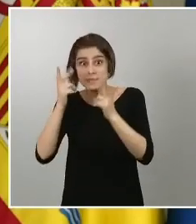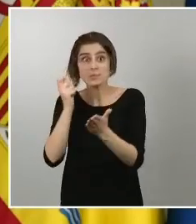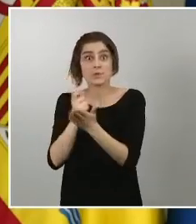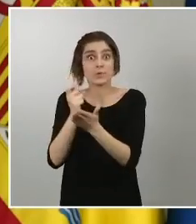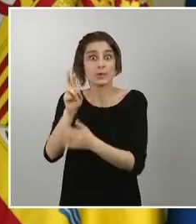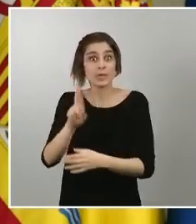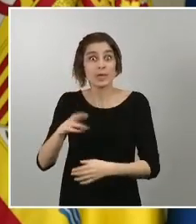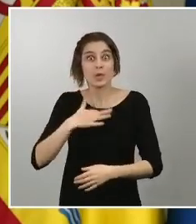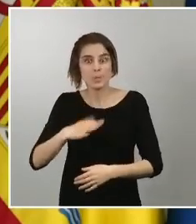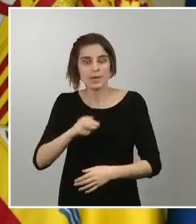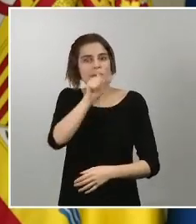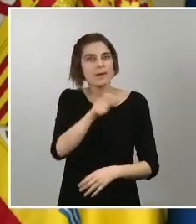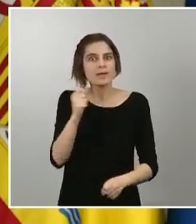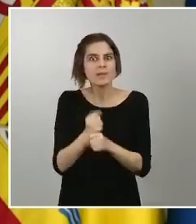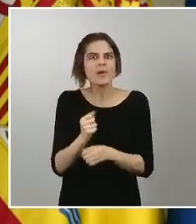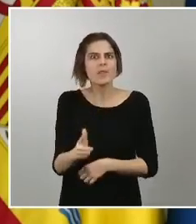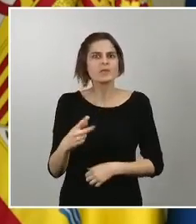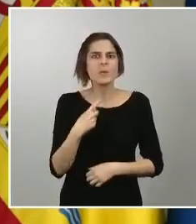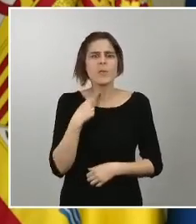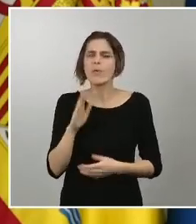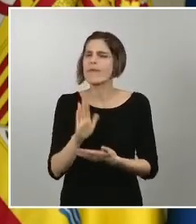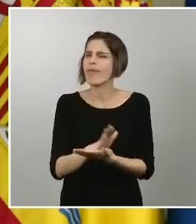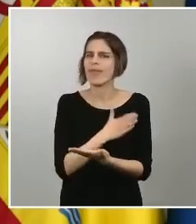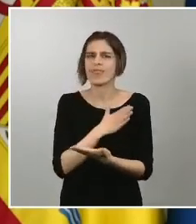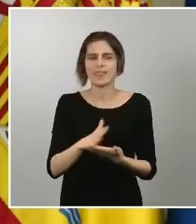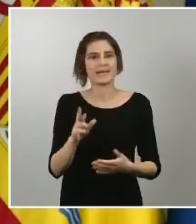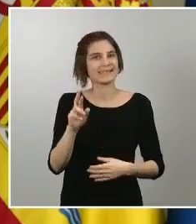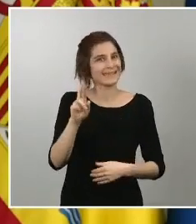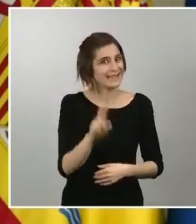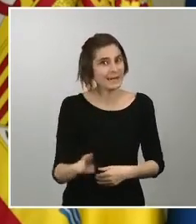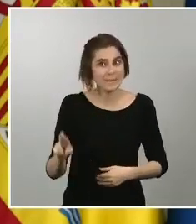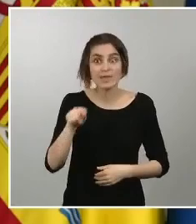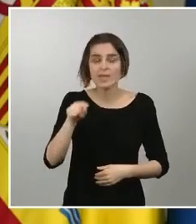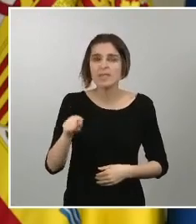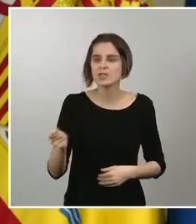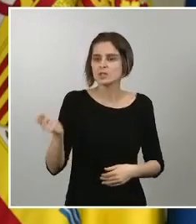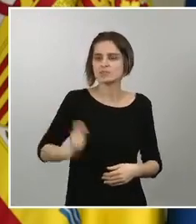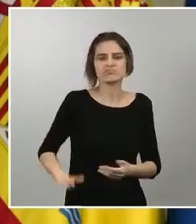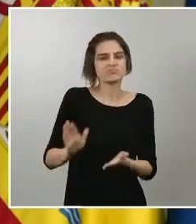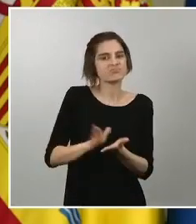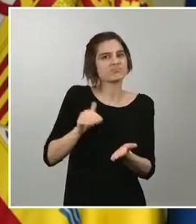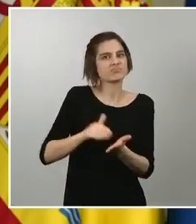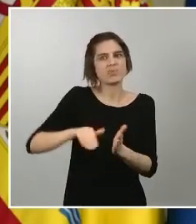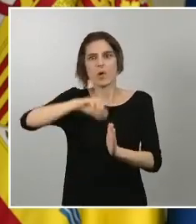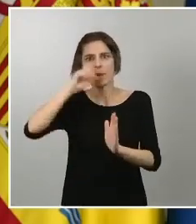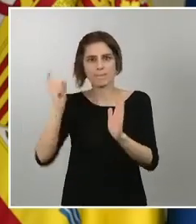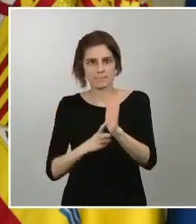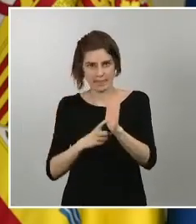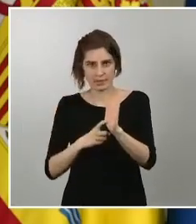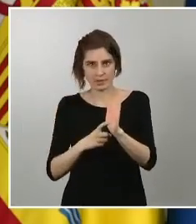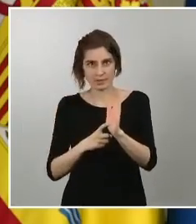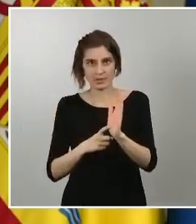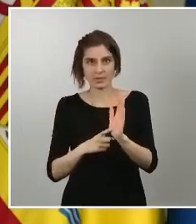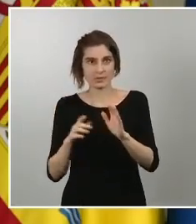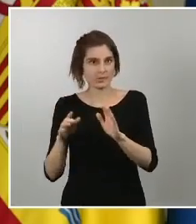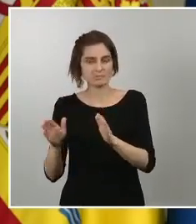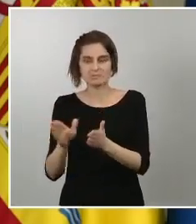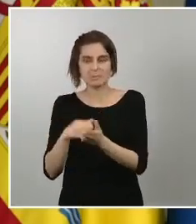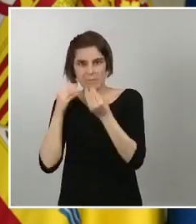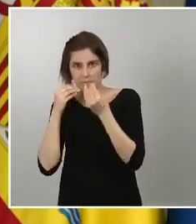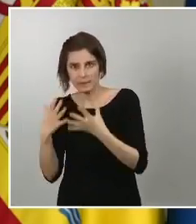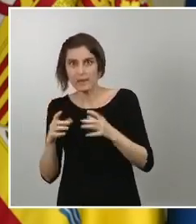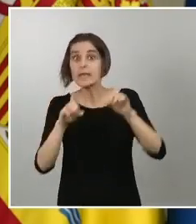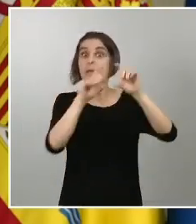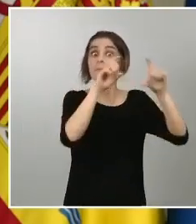van a percibir sus retribuciones al completo al completo y no pierden derechos las empresas en definitiva la